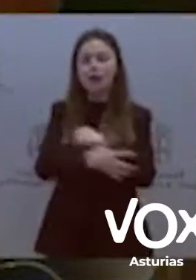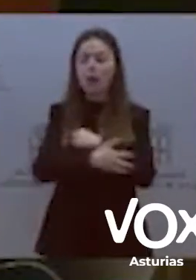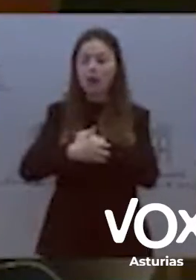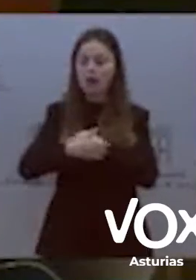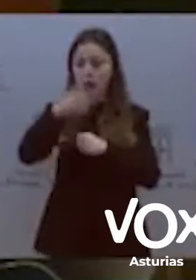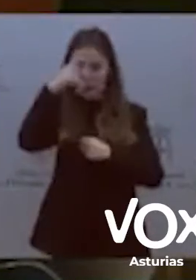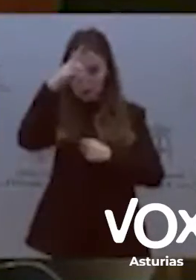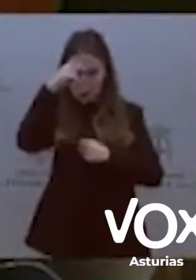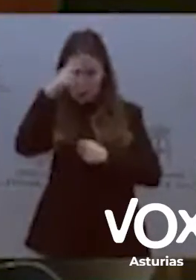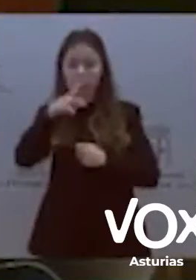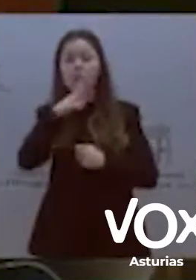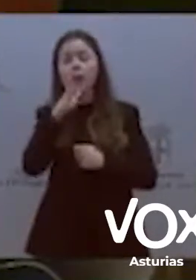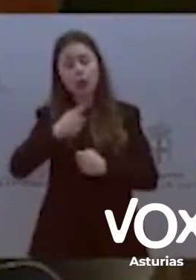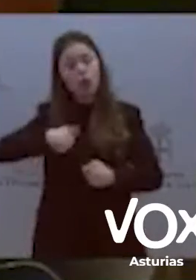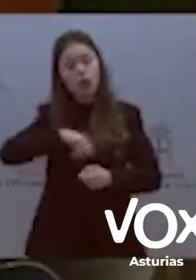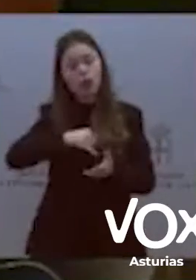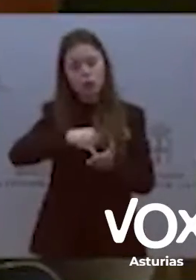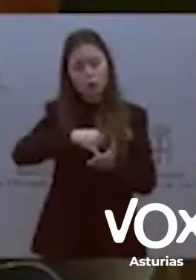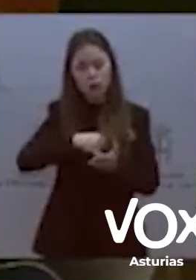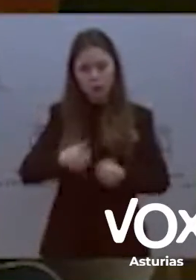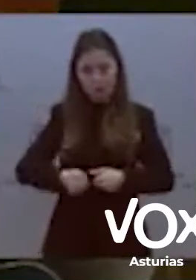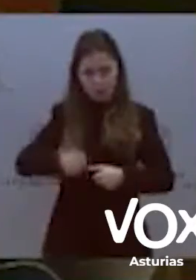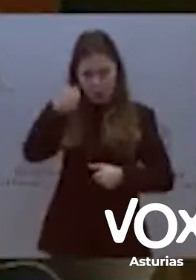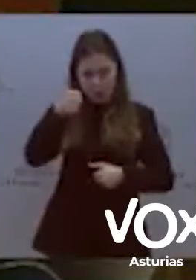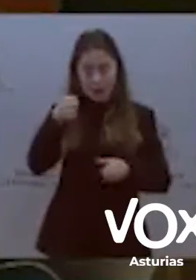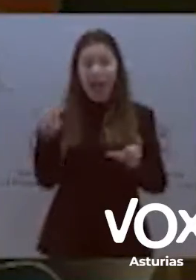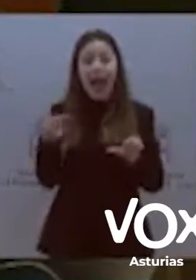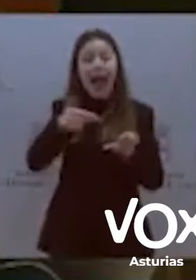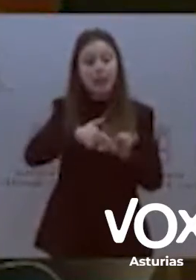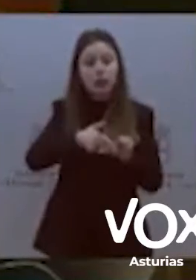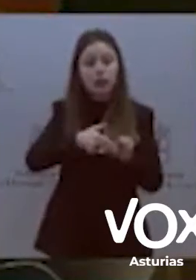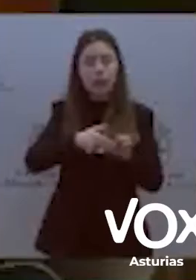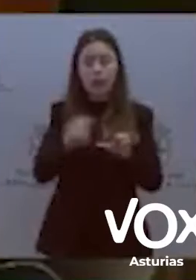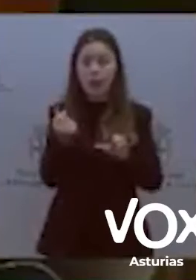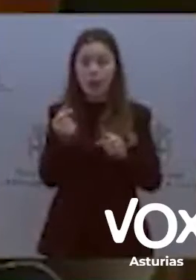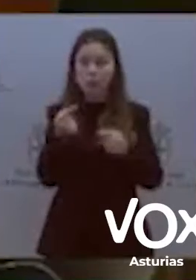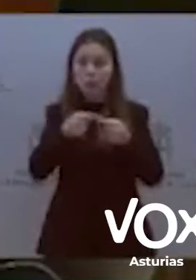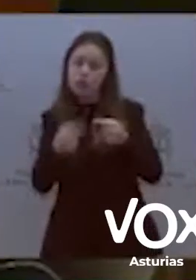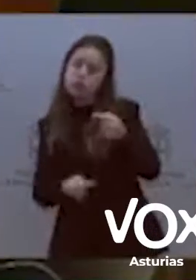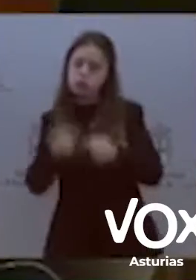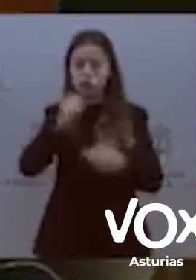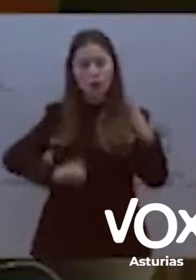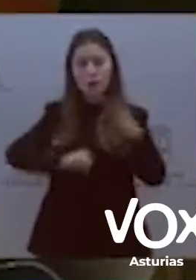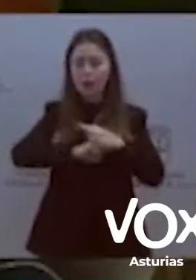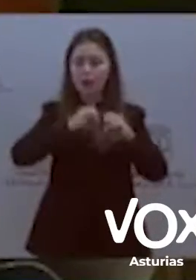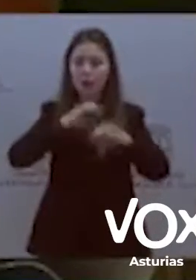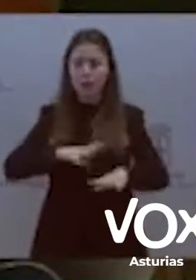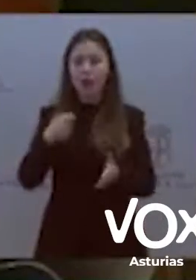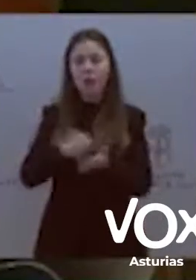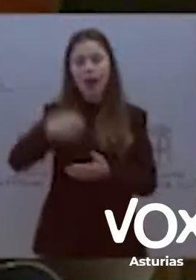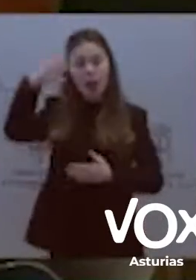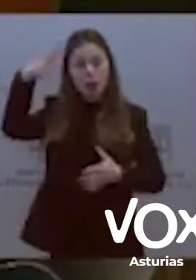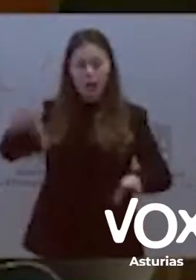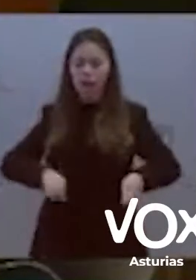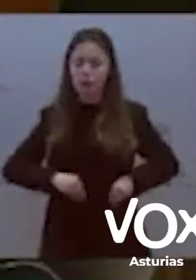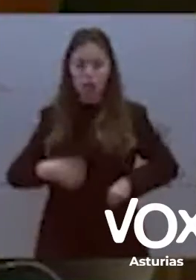social. Súmele que la gasolina está disparada en máximos históricos, que pagar la luz es inasumible, que cada vez cierran más